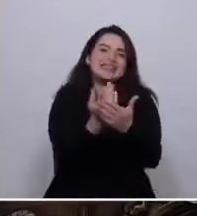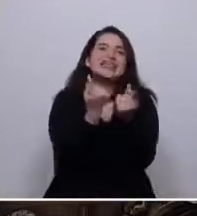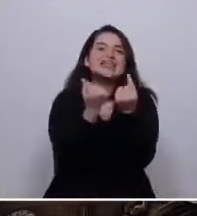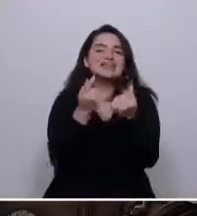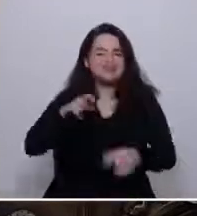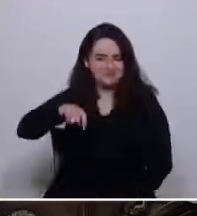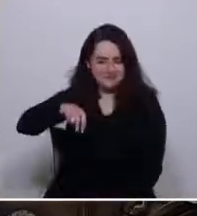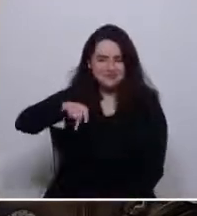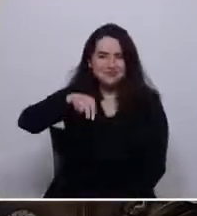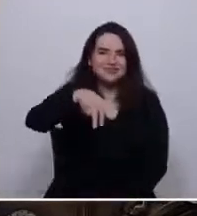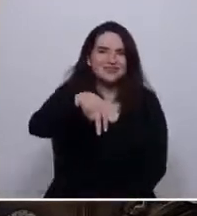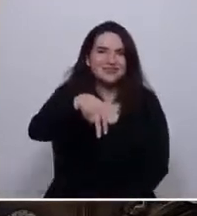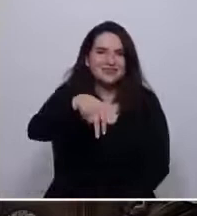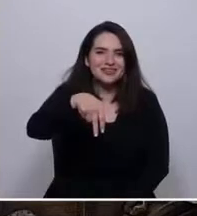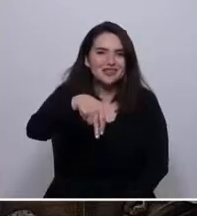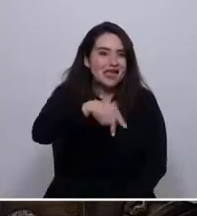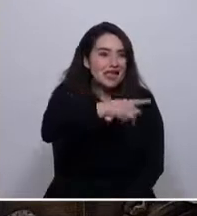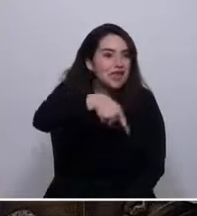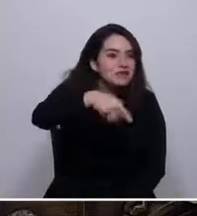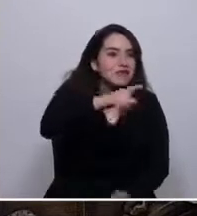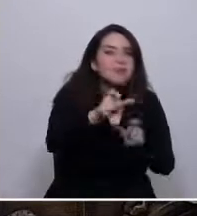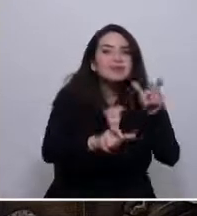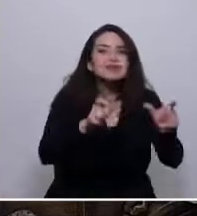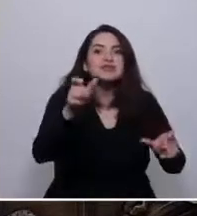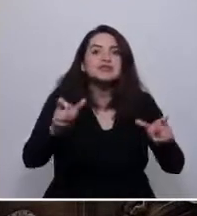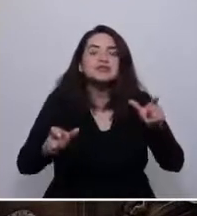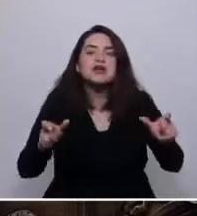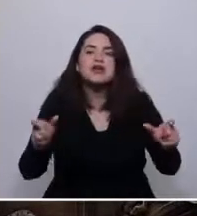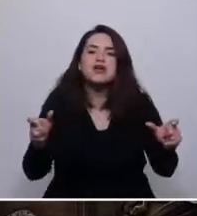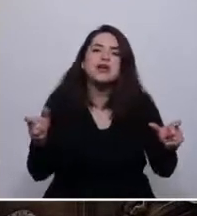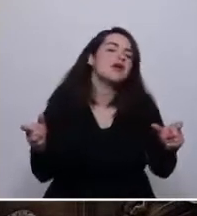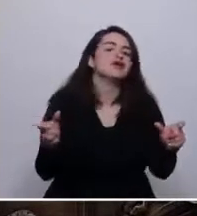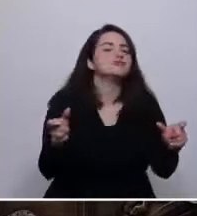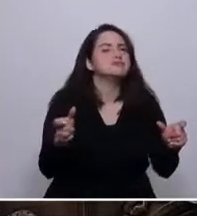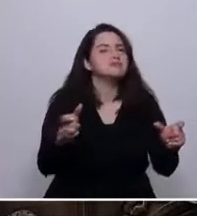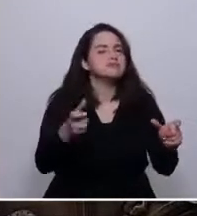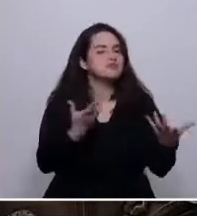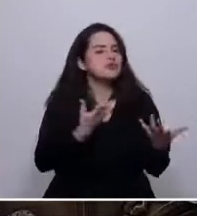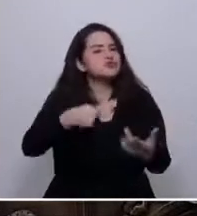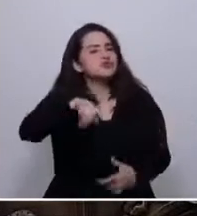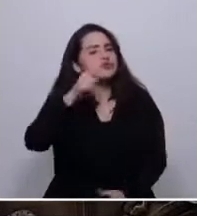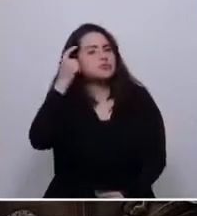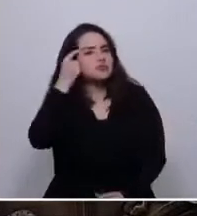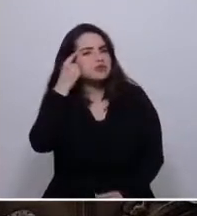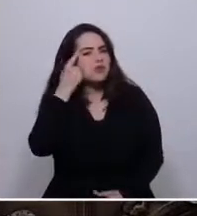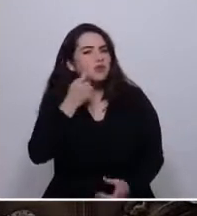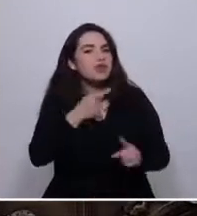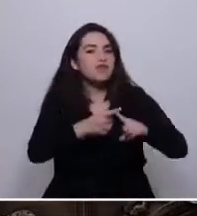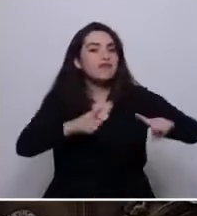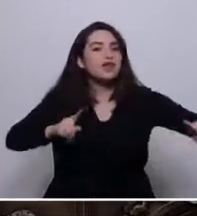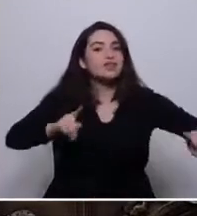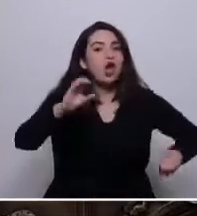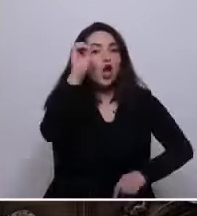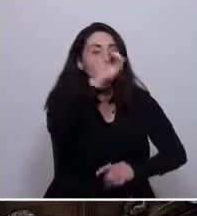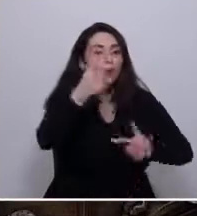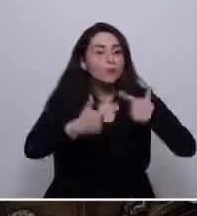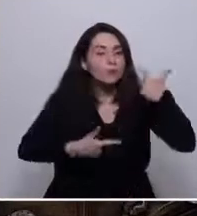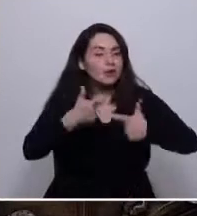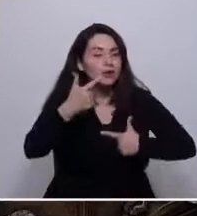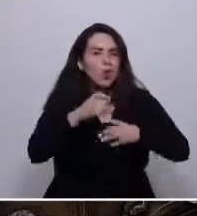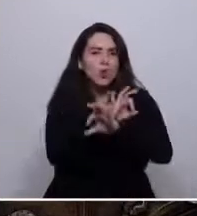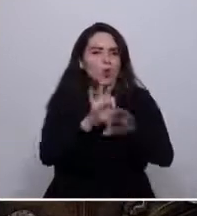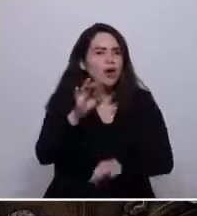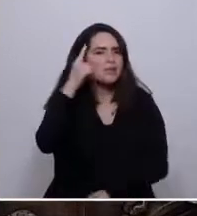frente, donde están aquellos que son o vemos como adversarios políticos, pero nunca, espero, como